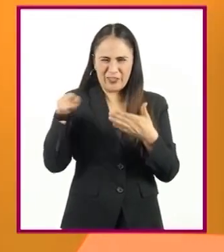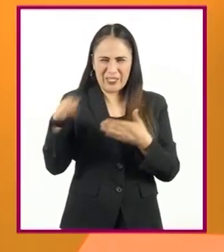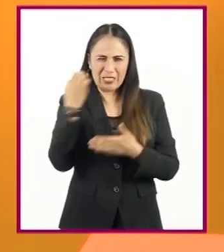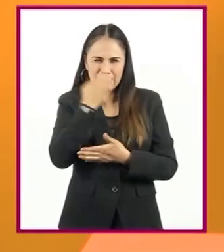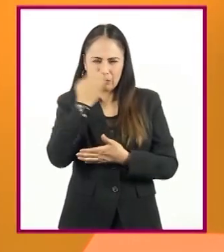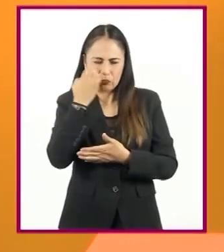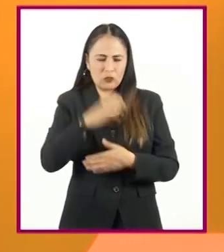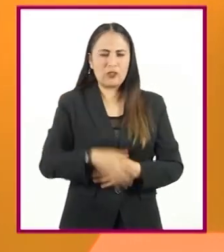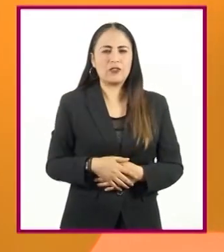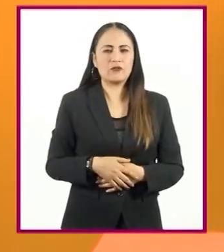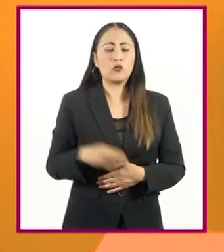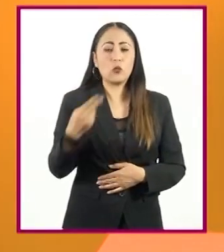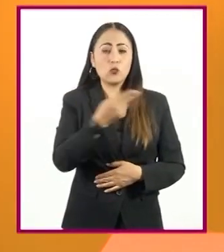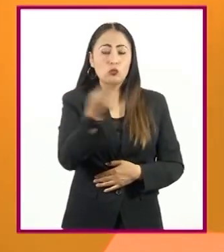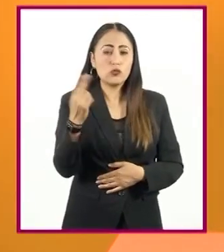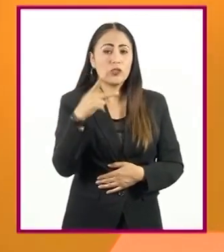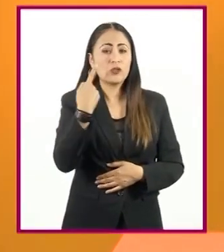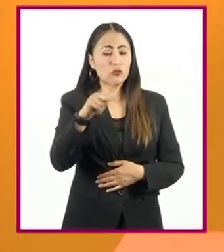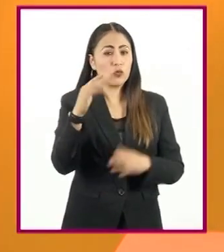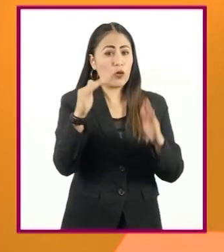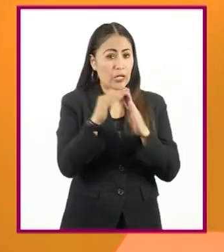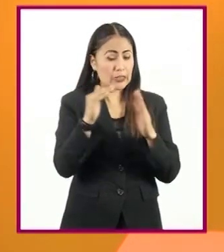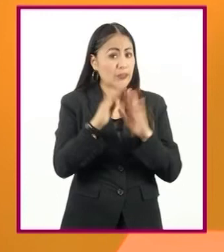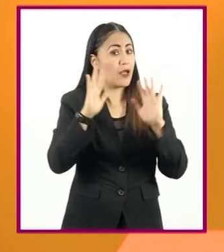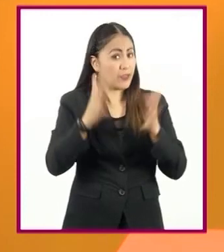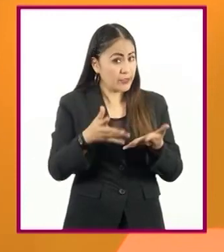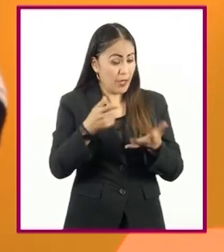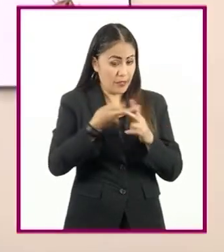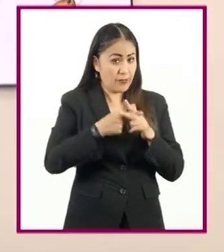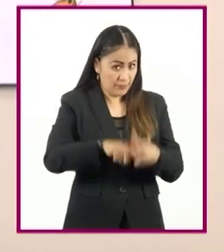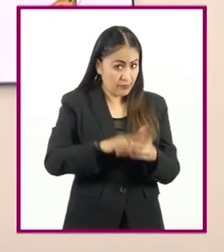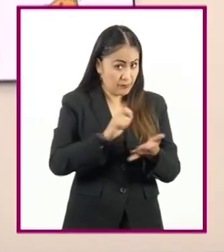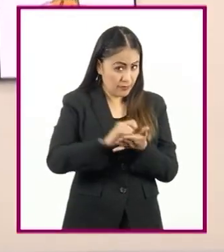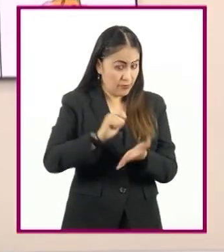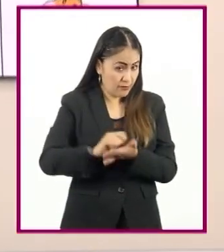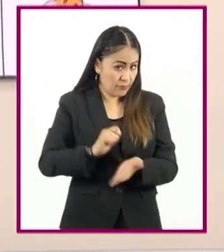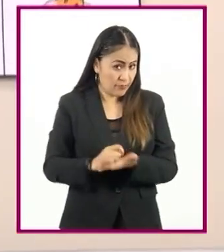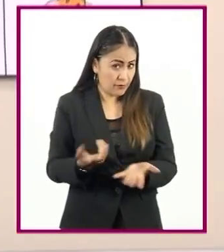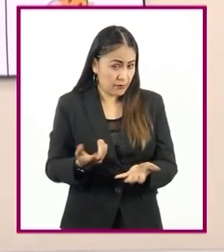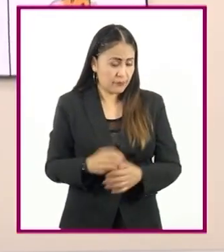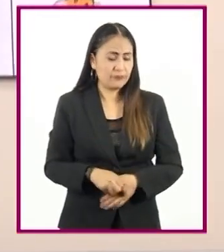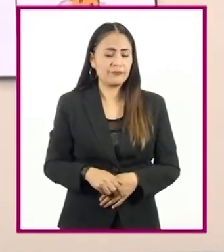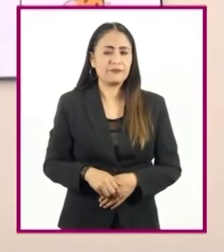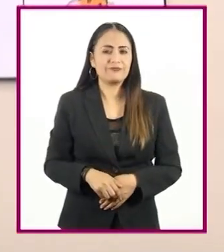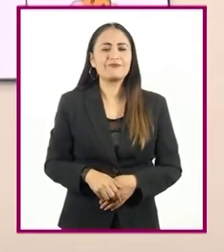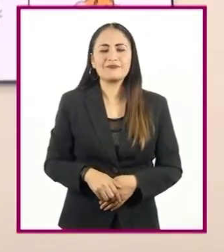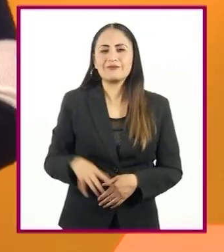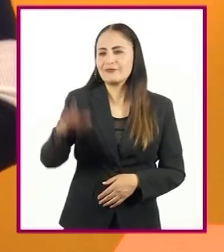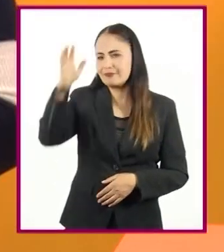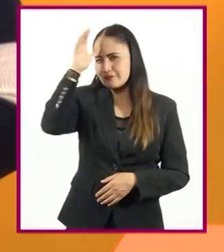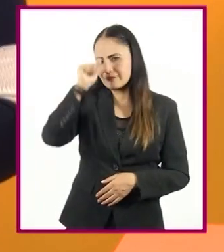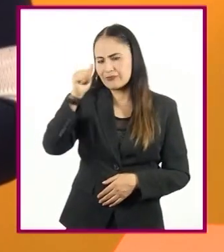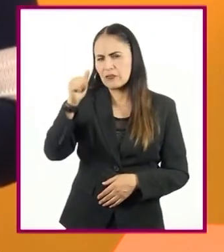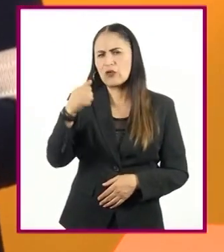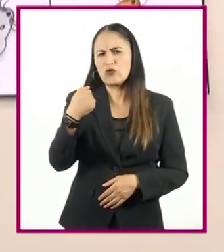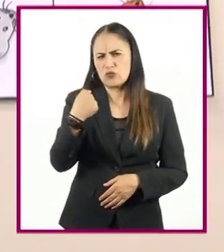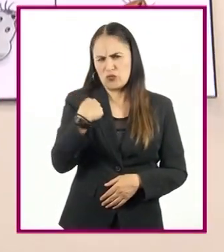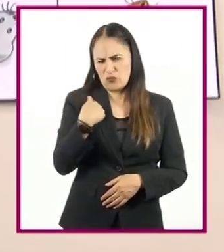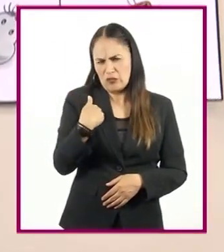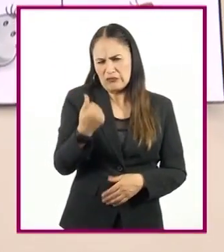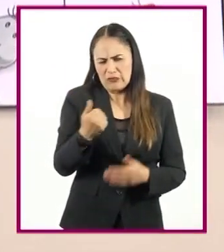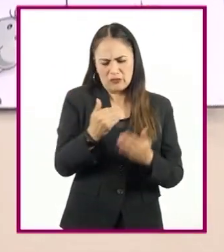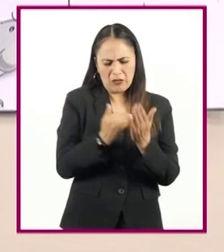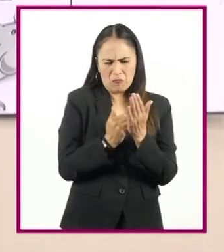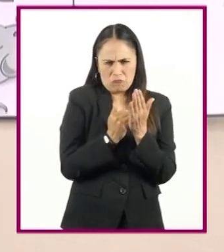¿Ustedes en casa ya lo están haciendo? De acuerdo, maestra. Tengo entendido que ya está avanzado,